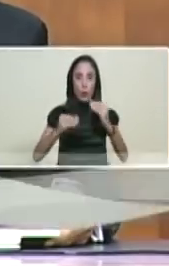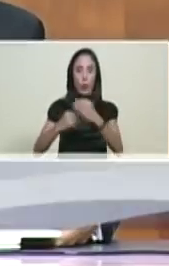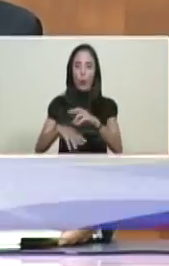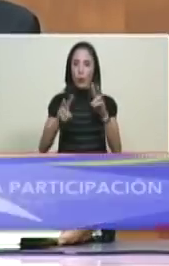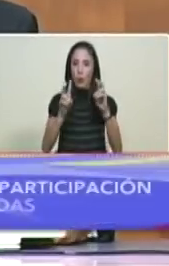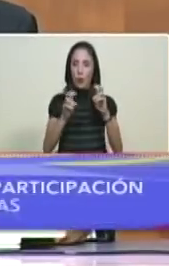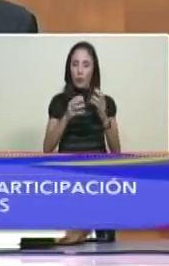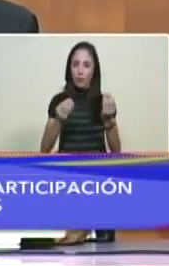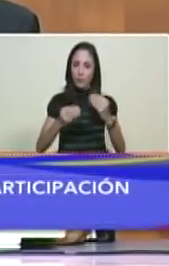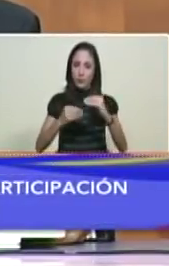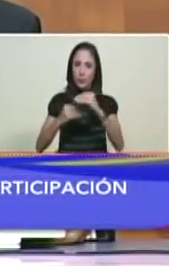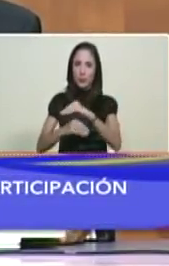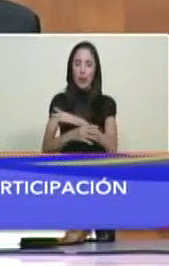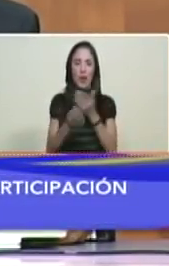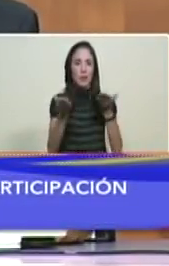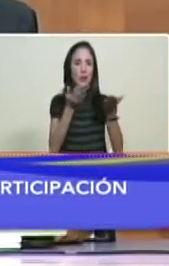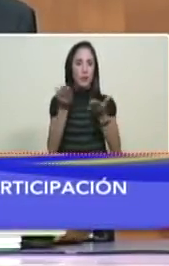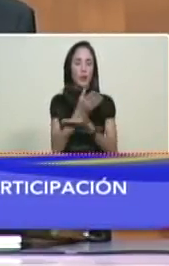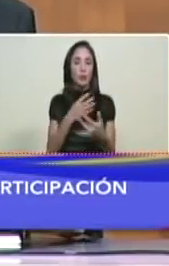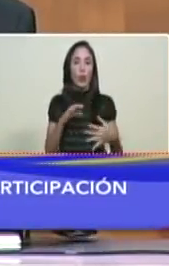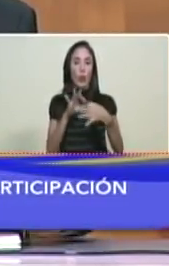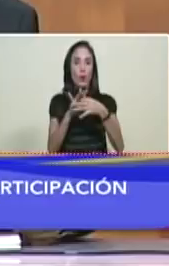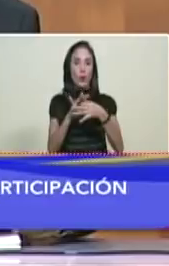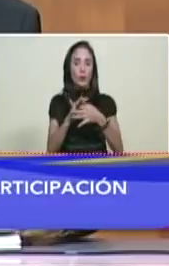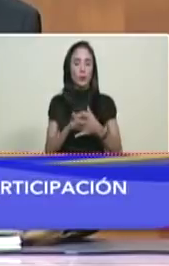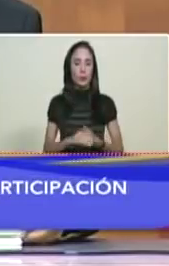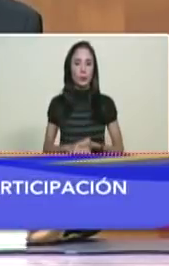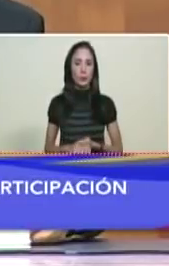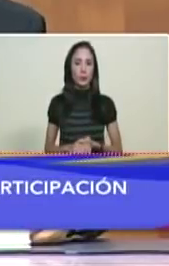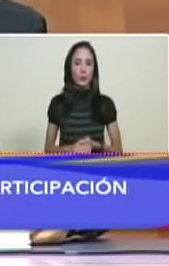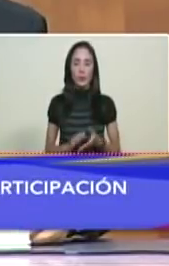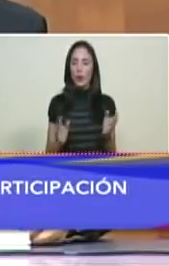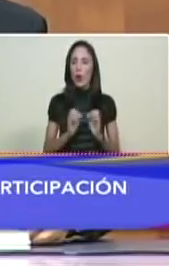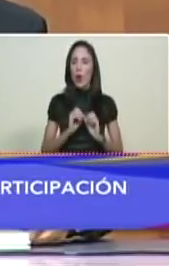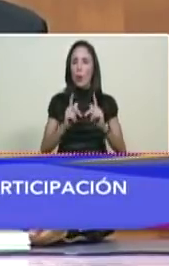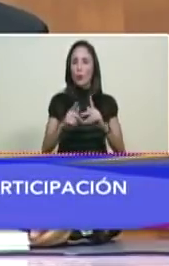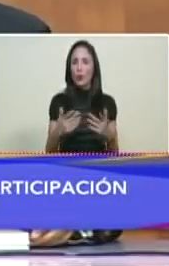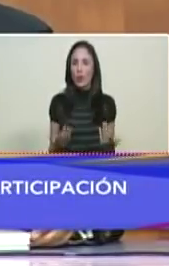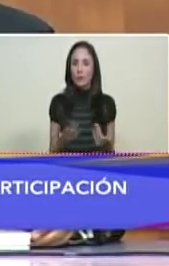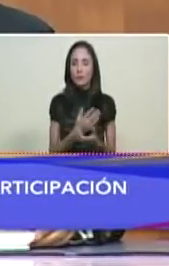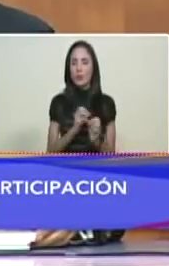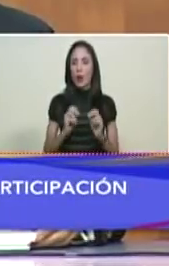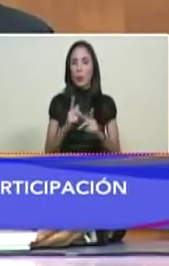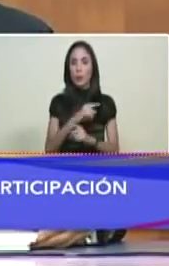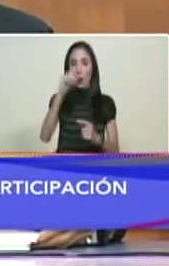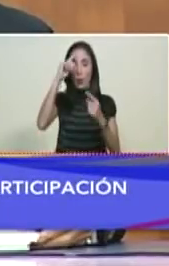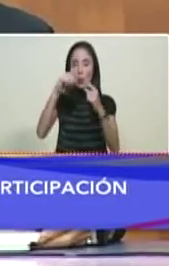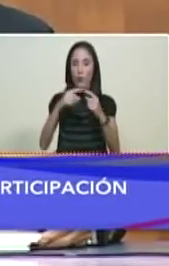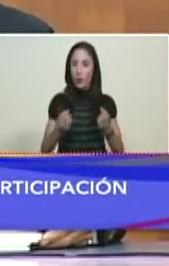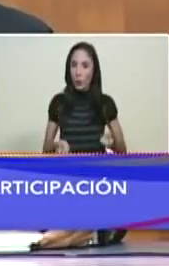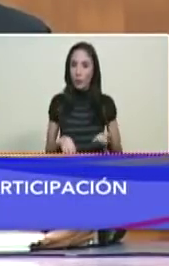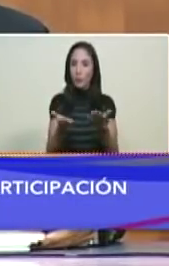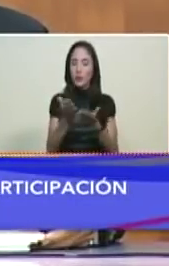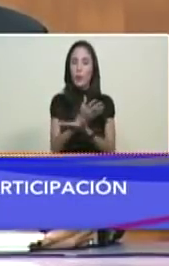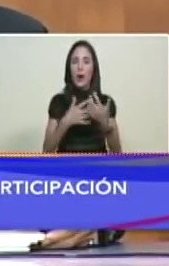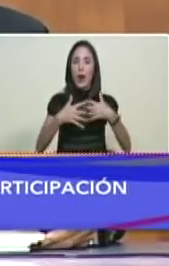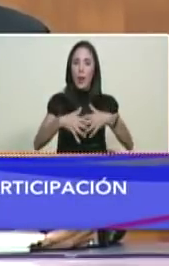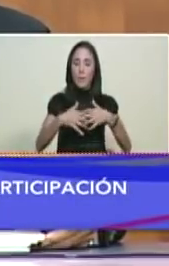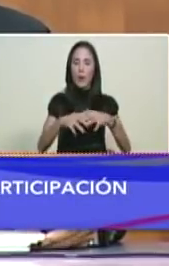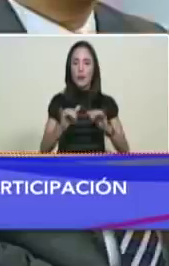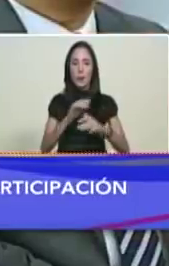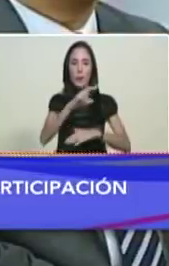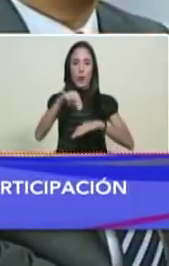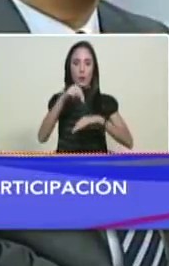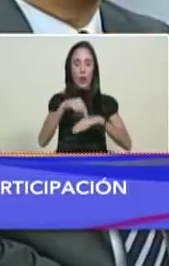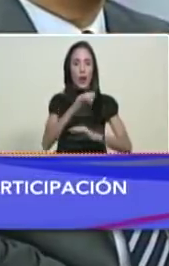de servicios conjuntos ofrecen una oportunidad tremenda para las empresas nacionales